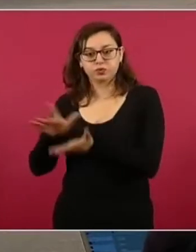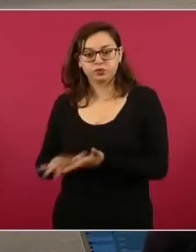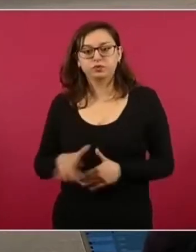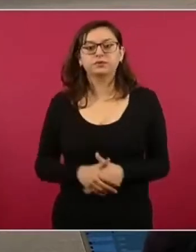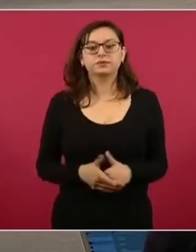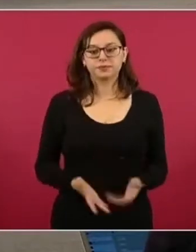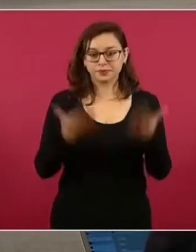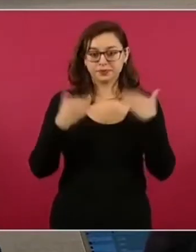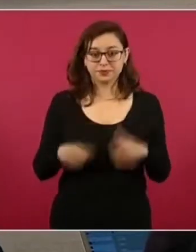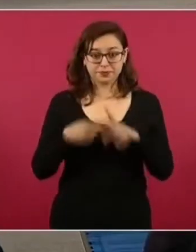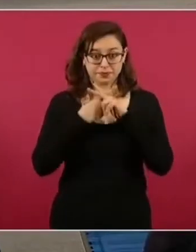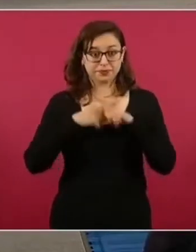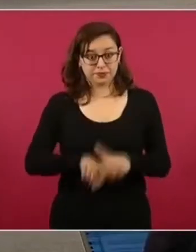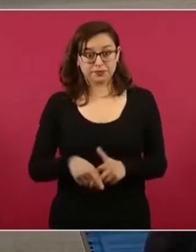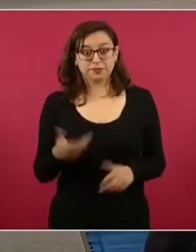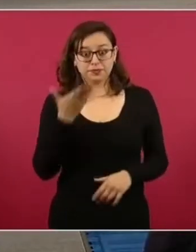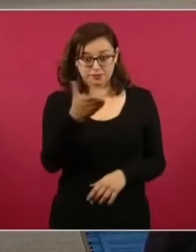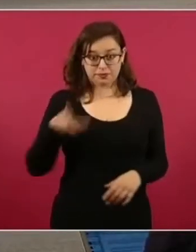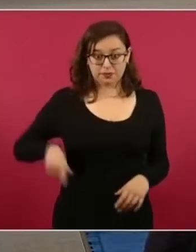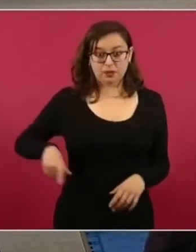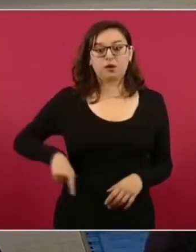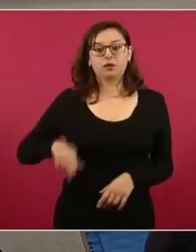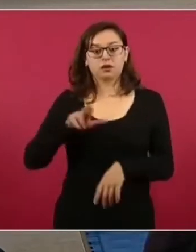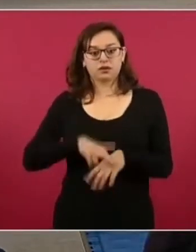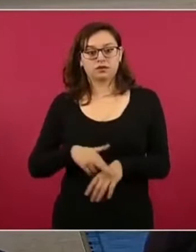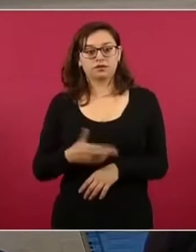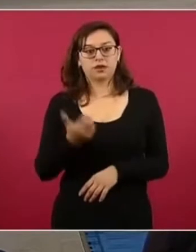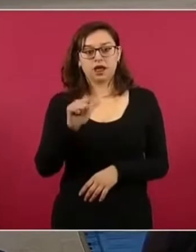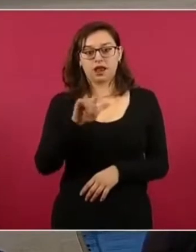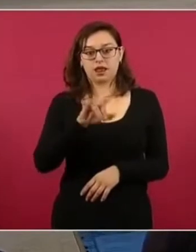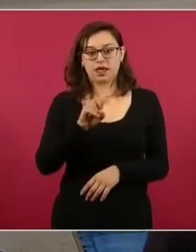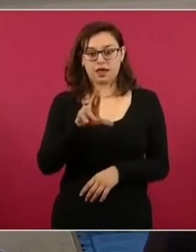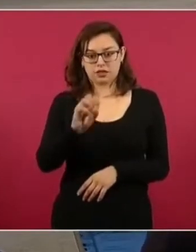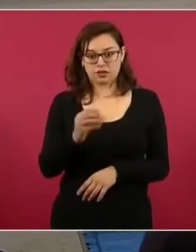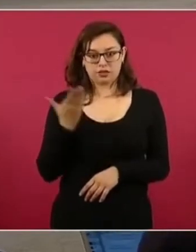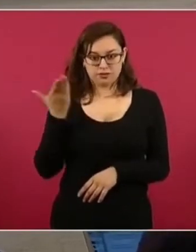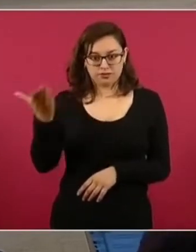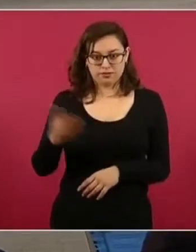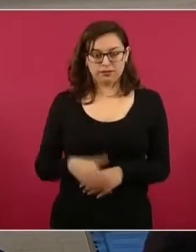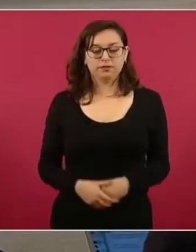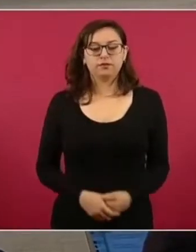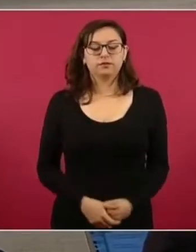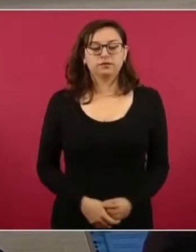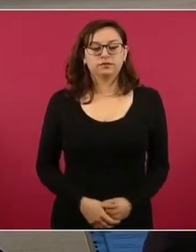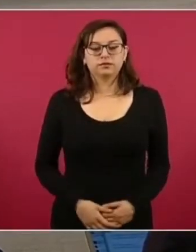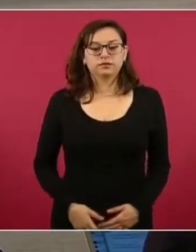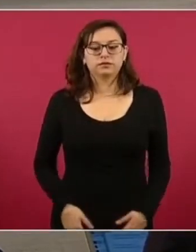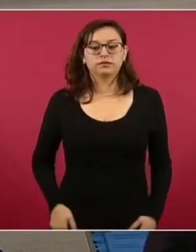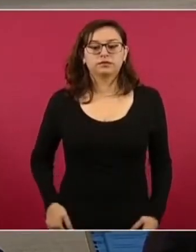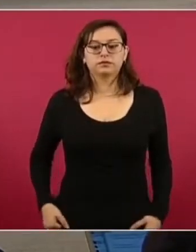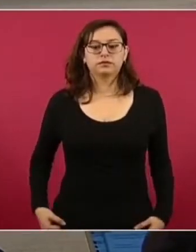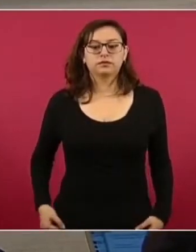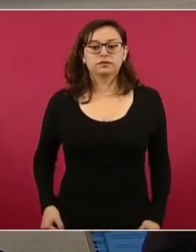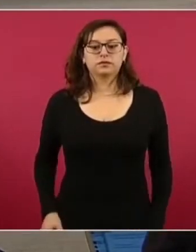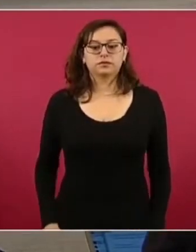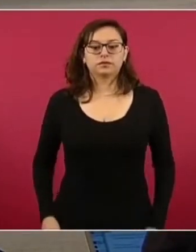pues comenzamos con el ciudadano gobernador, con Alejandro, que los informe. Señor presidente,